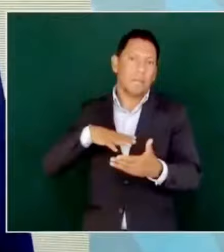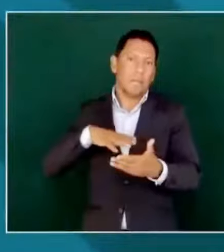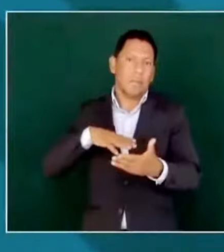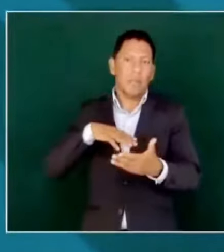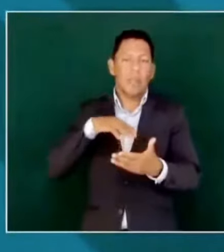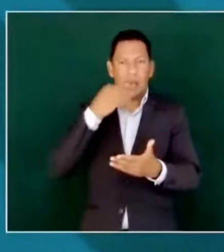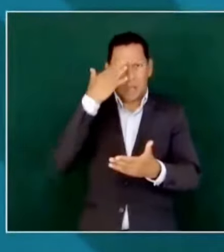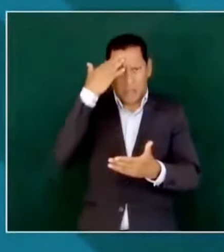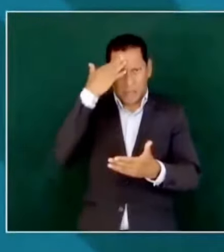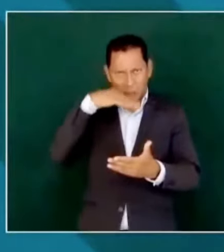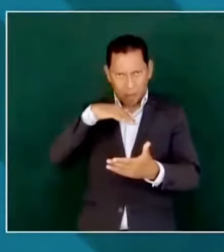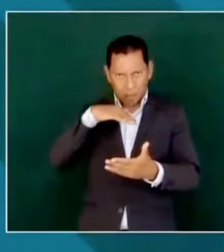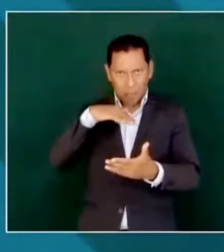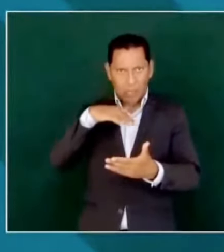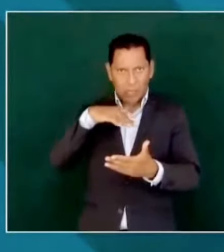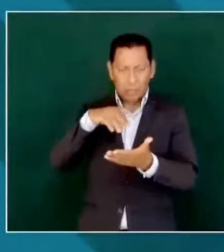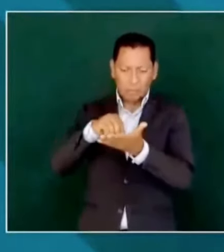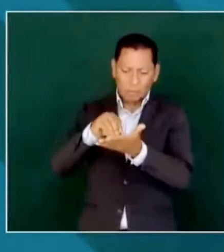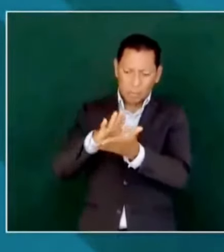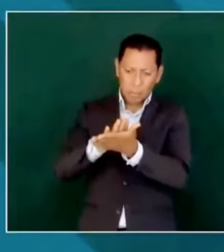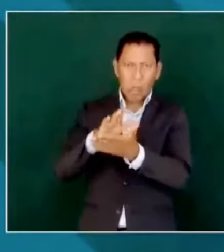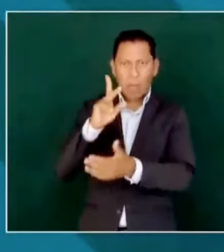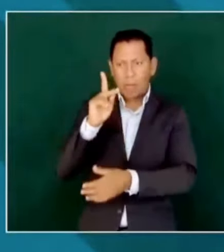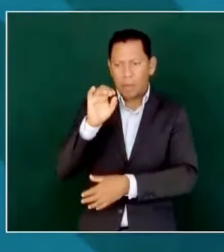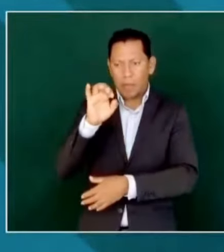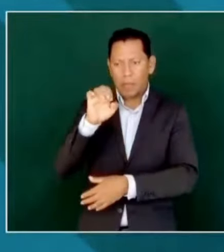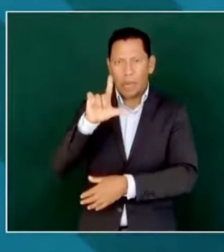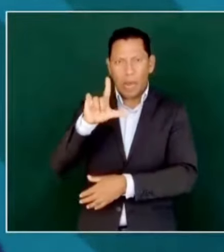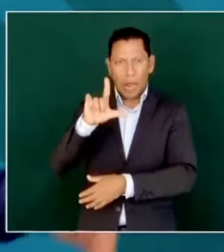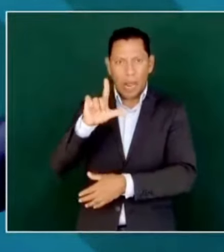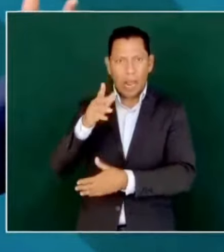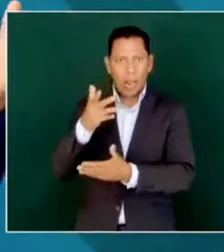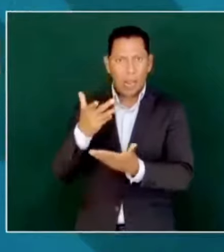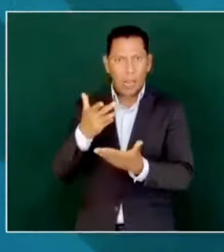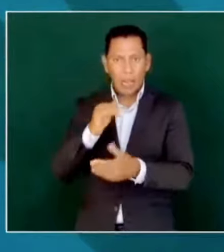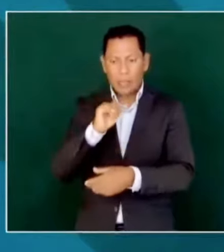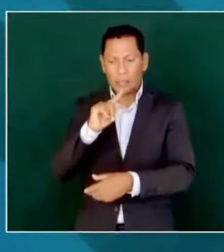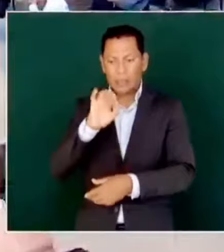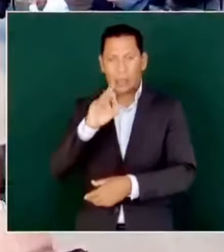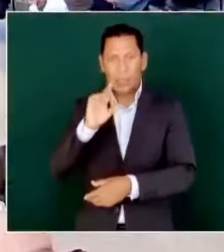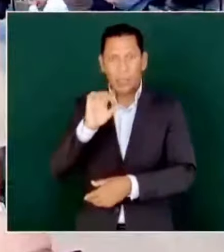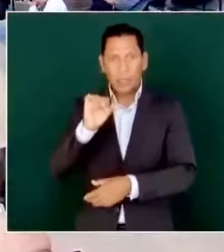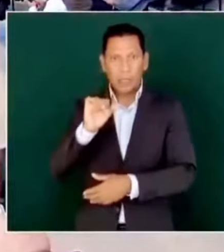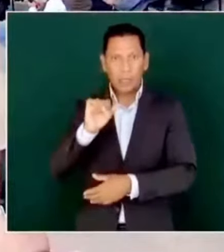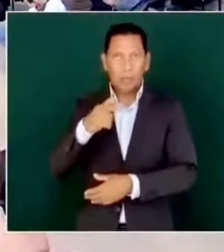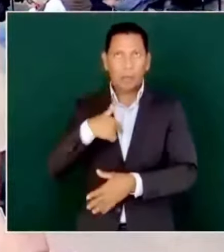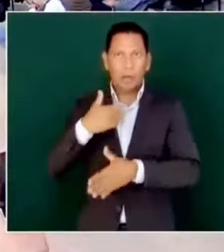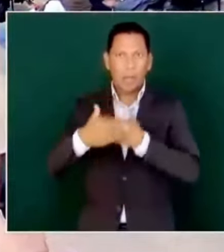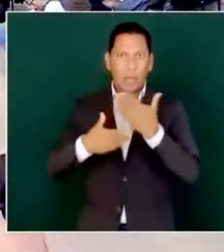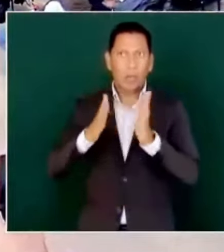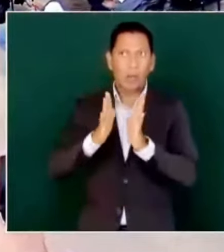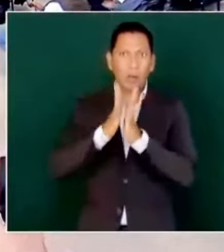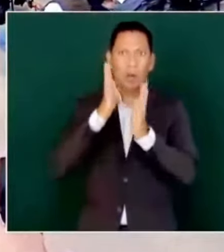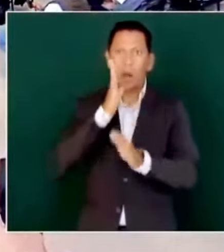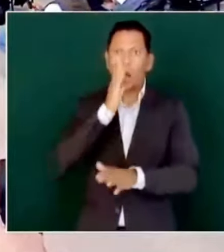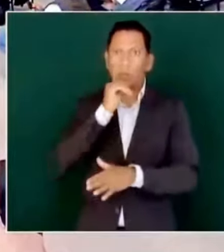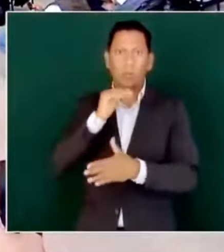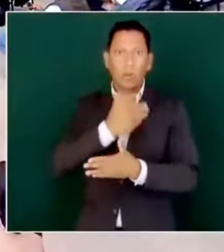participar. Entonces, en contubernio con el presidente de la